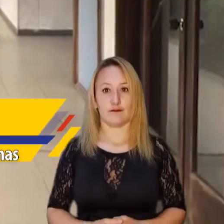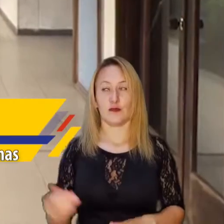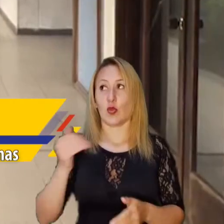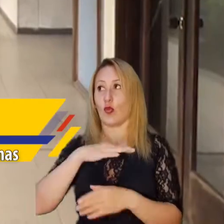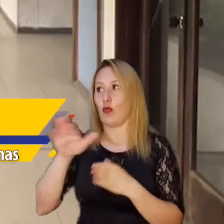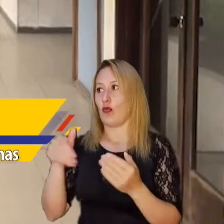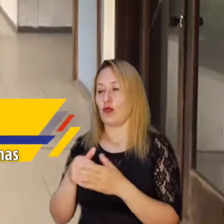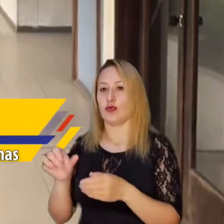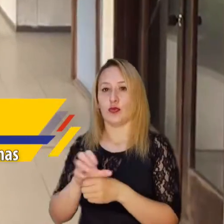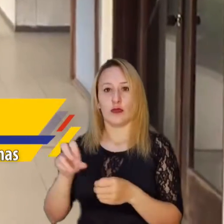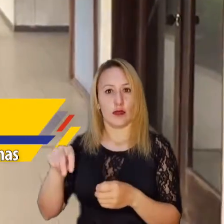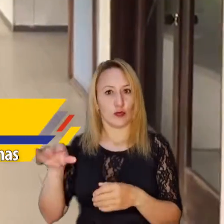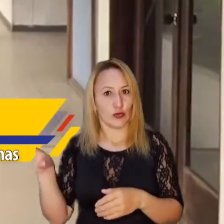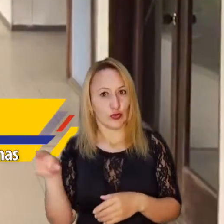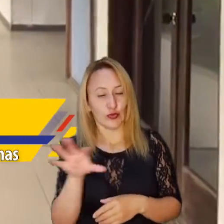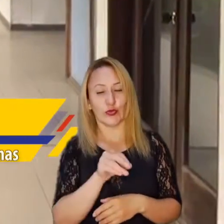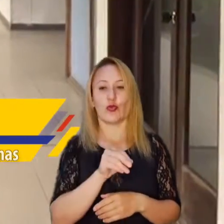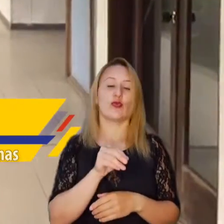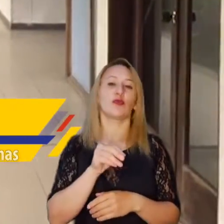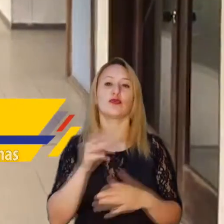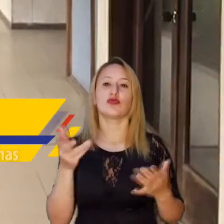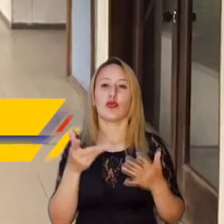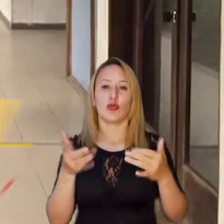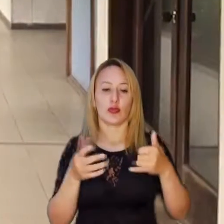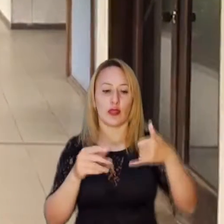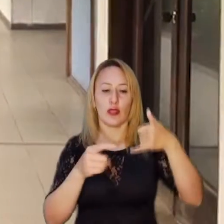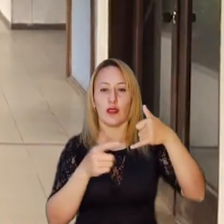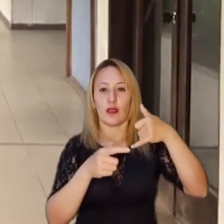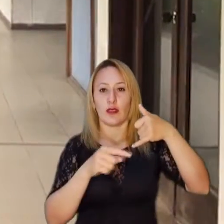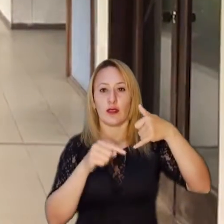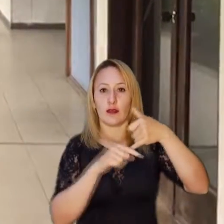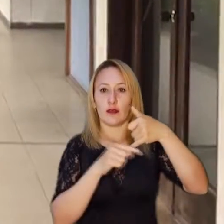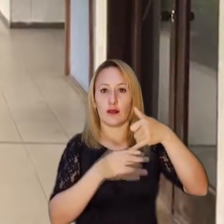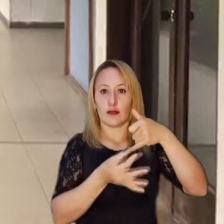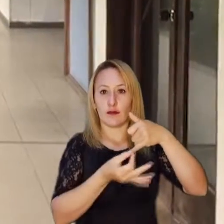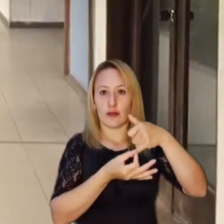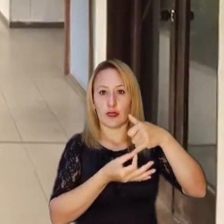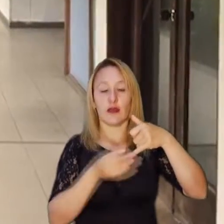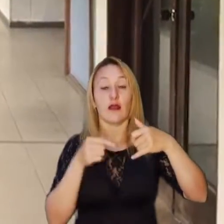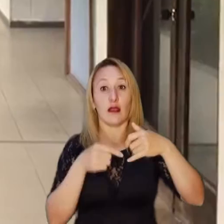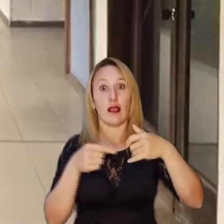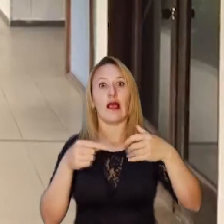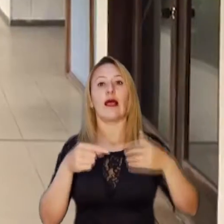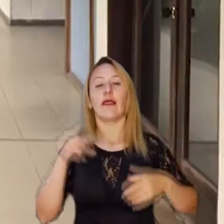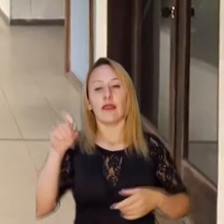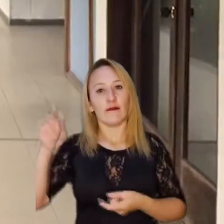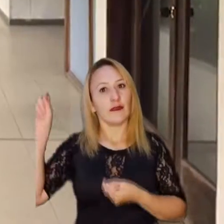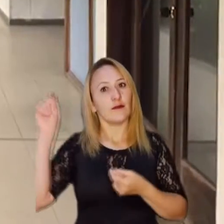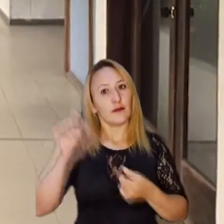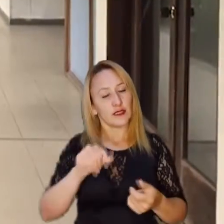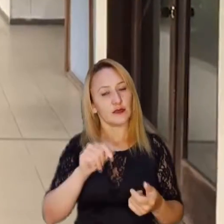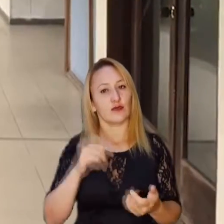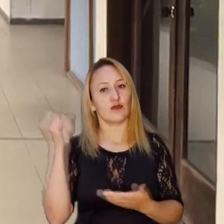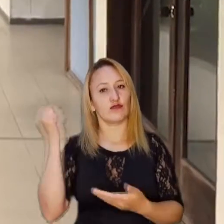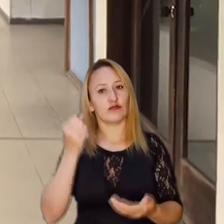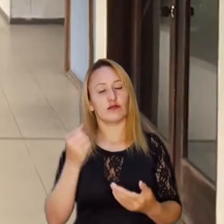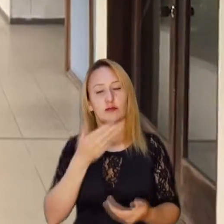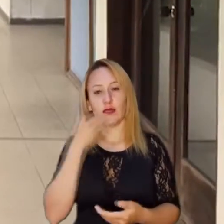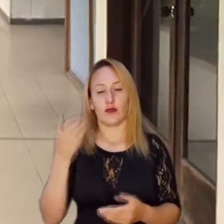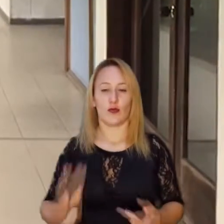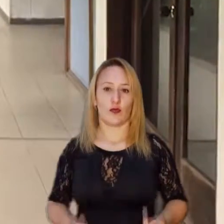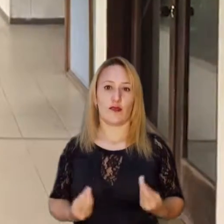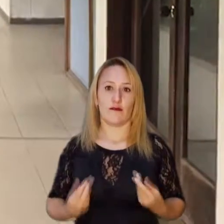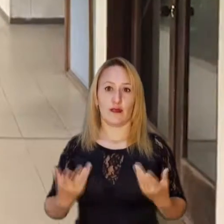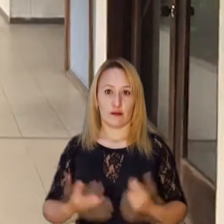es una población que hay que atender de manera prioritaria. Todos los ciudadanos de Leticia merecen